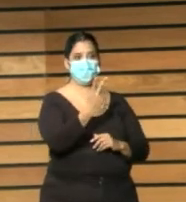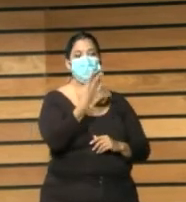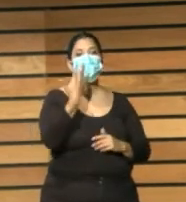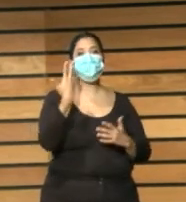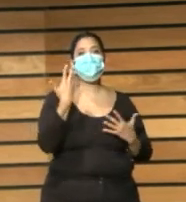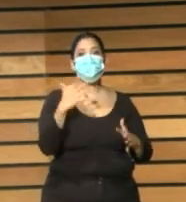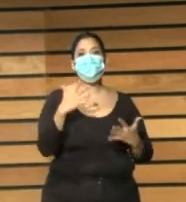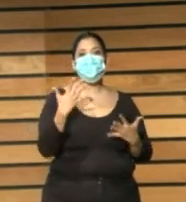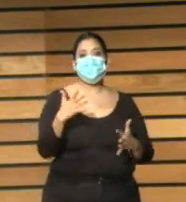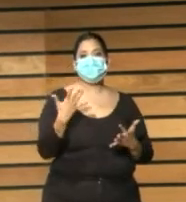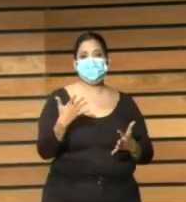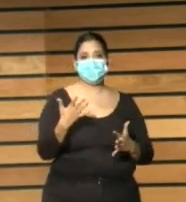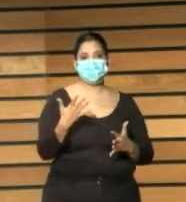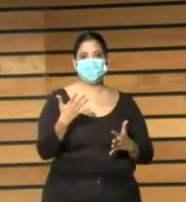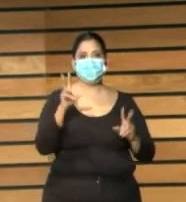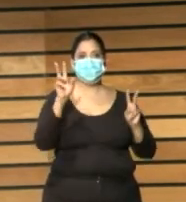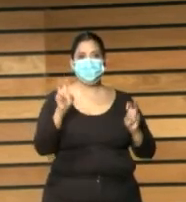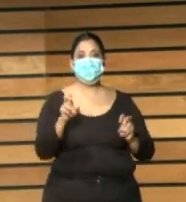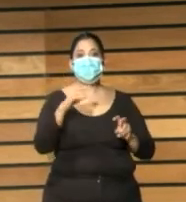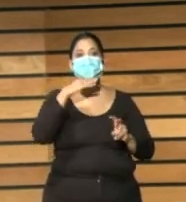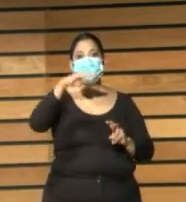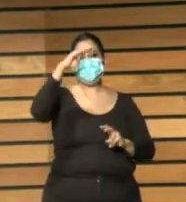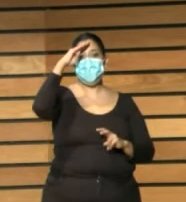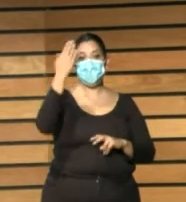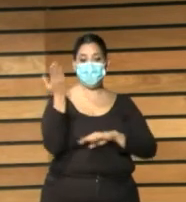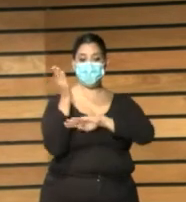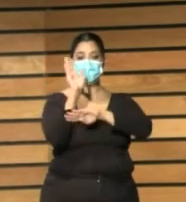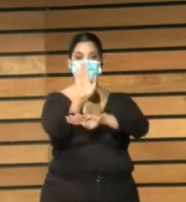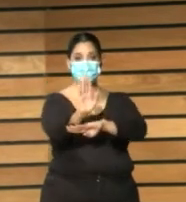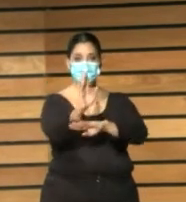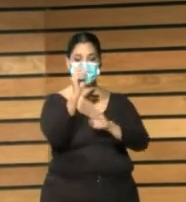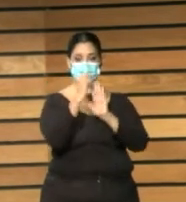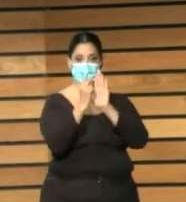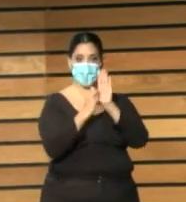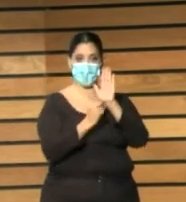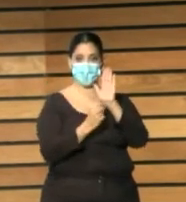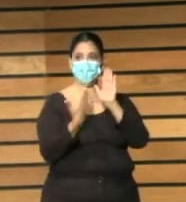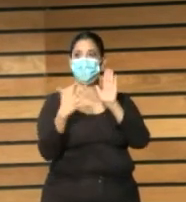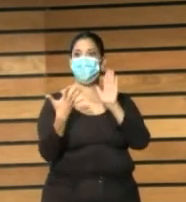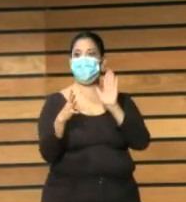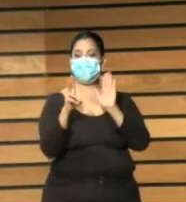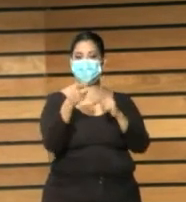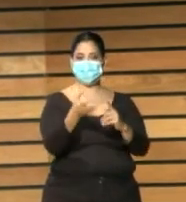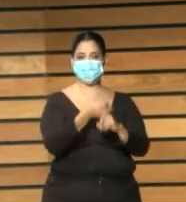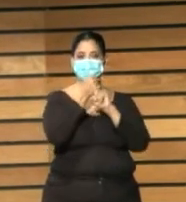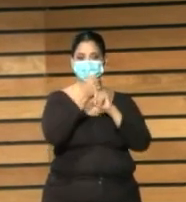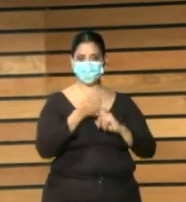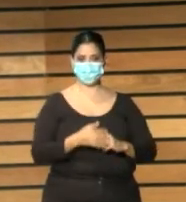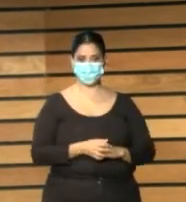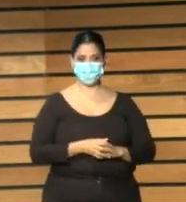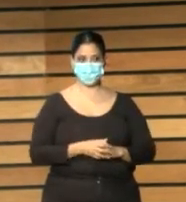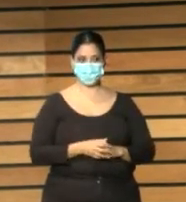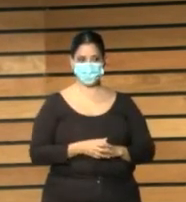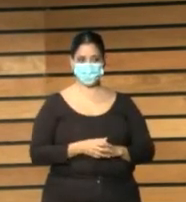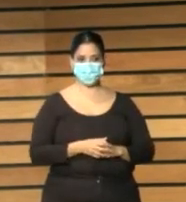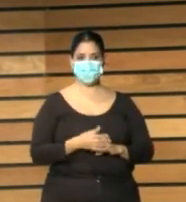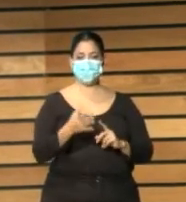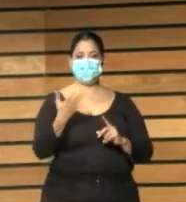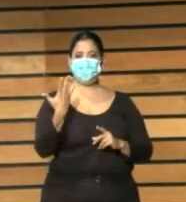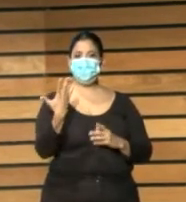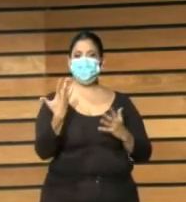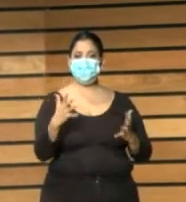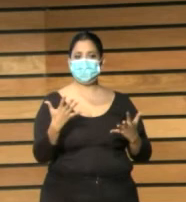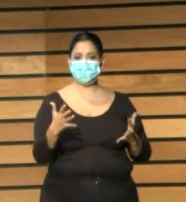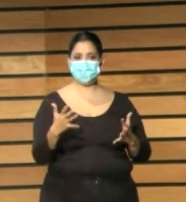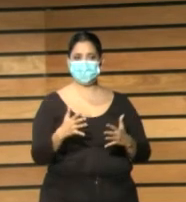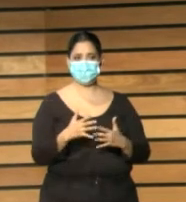conocer el estudio que Medellín presentó en el mes de agosto más allá del resultado del ROI que les ha dado que es un 825